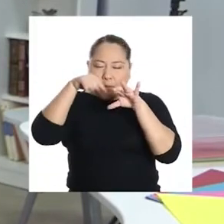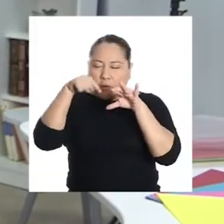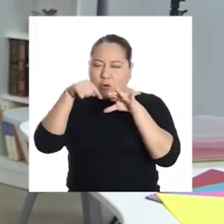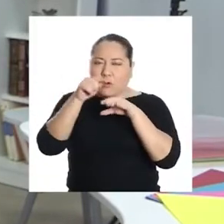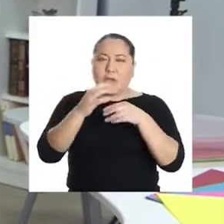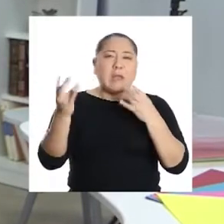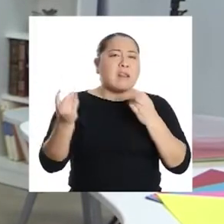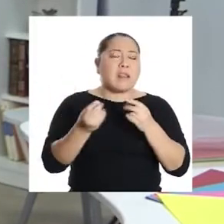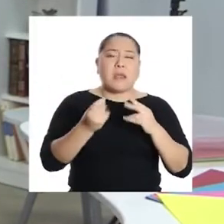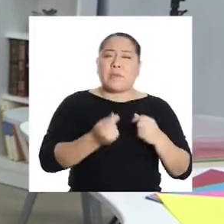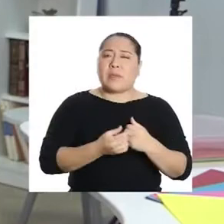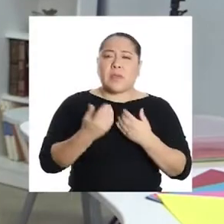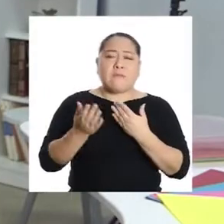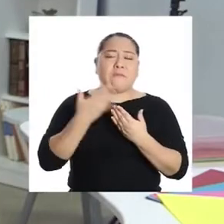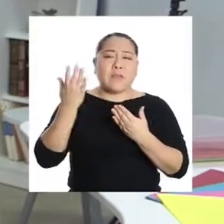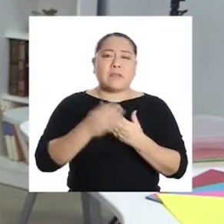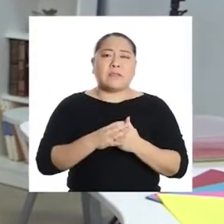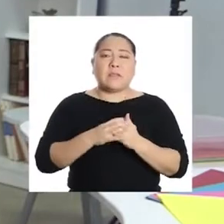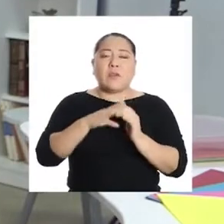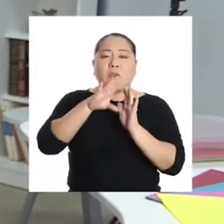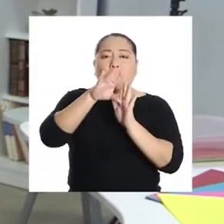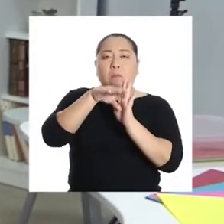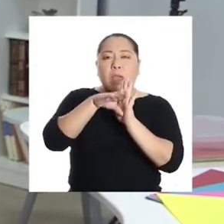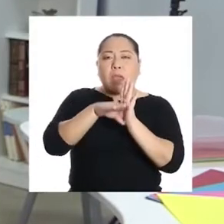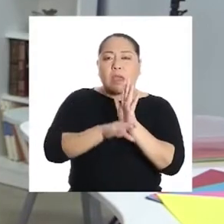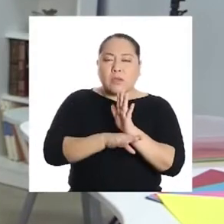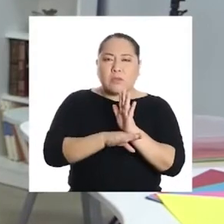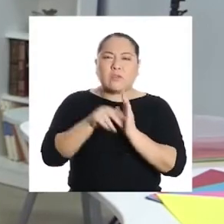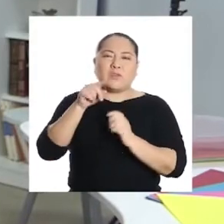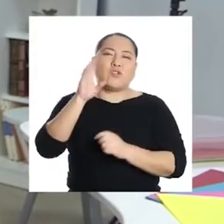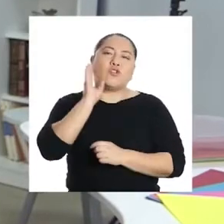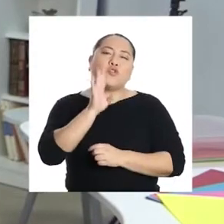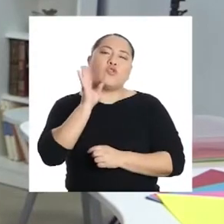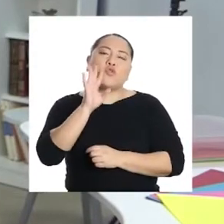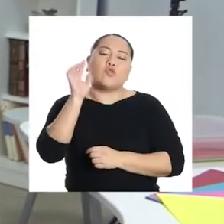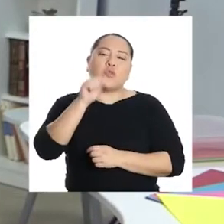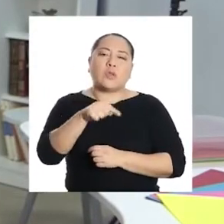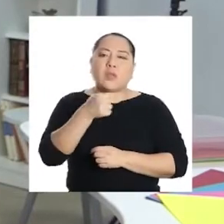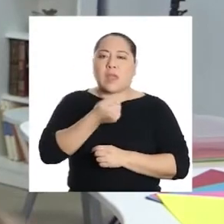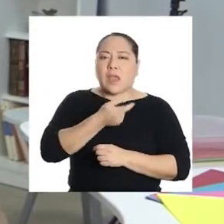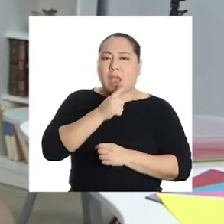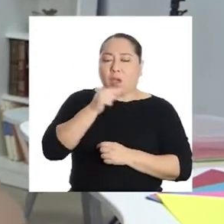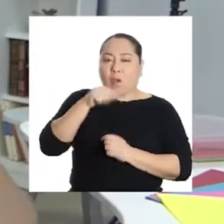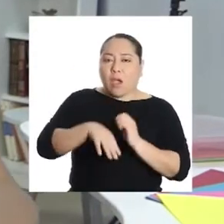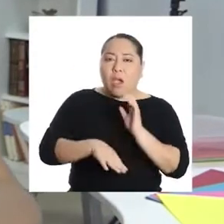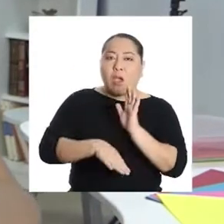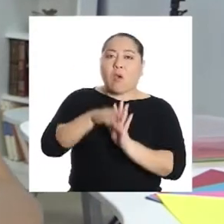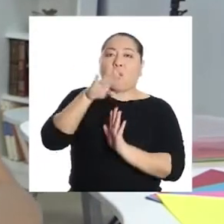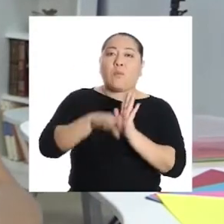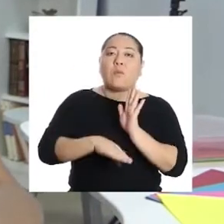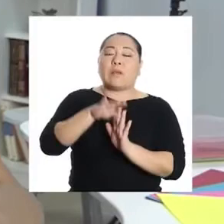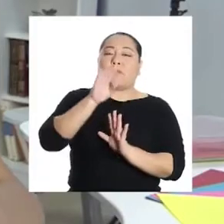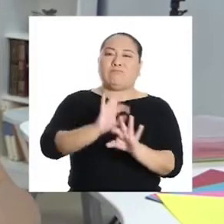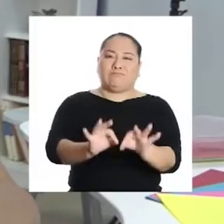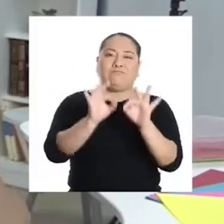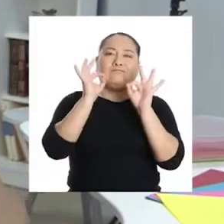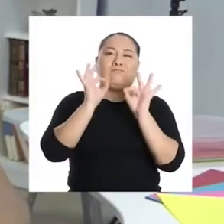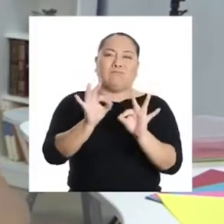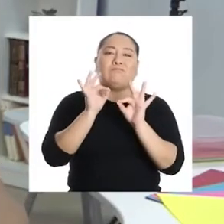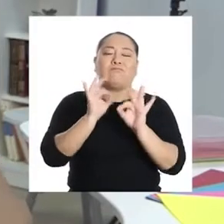y sencilla. Reduce la cantidad de suciedad del agua y aumenta la